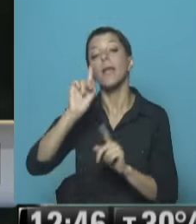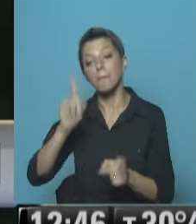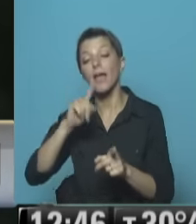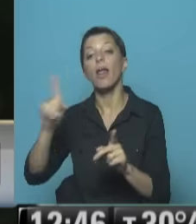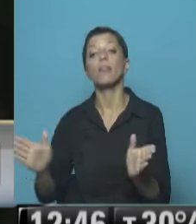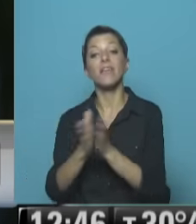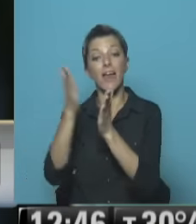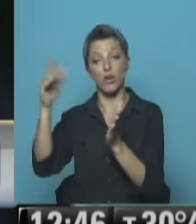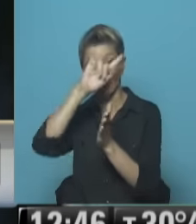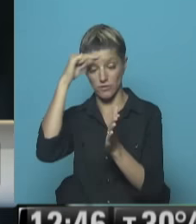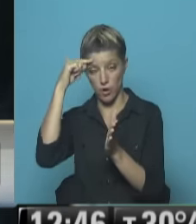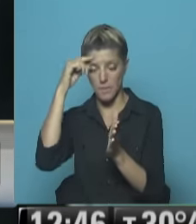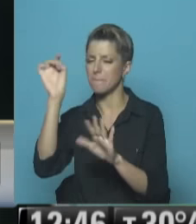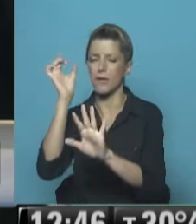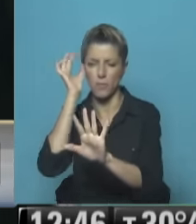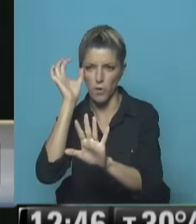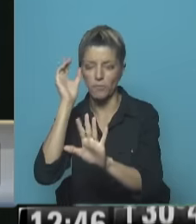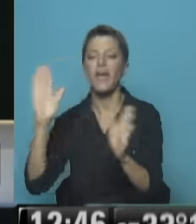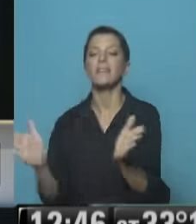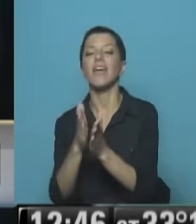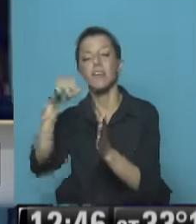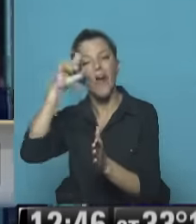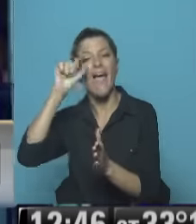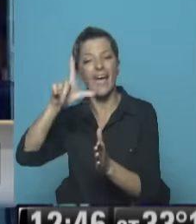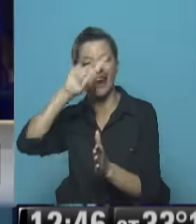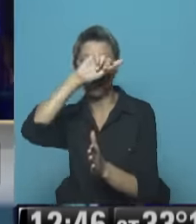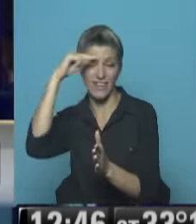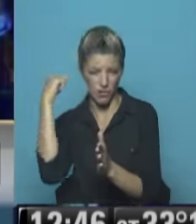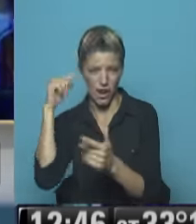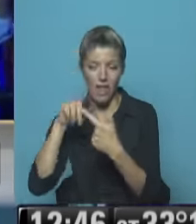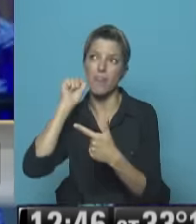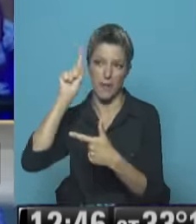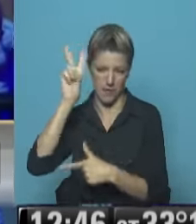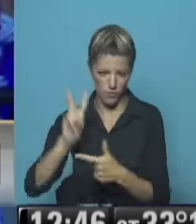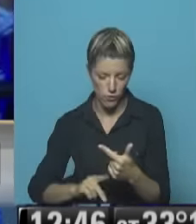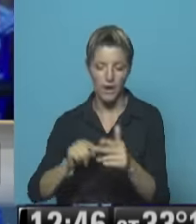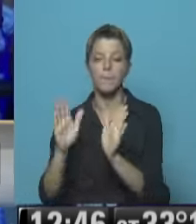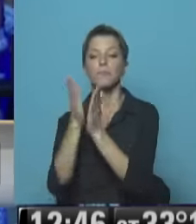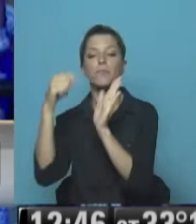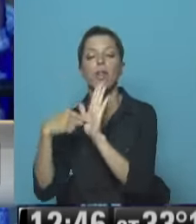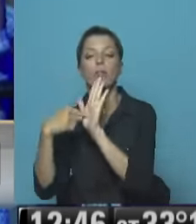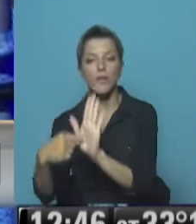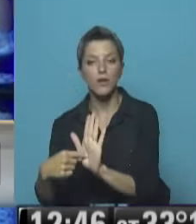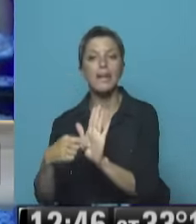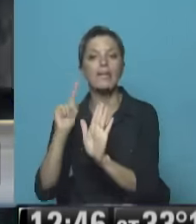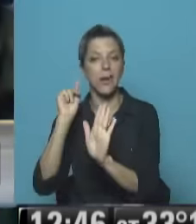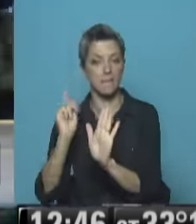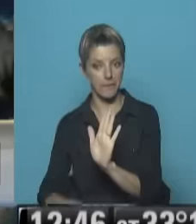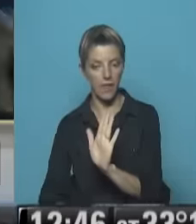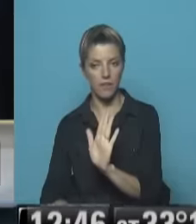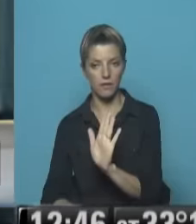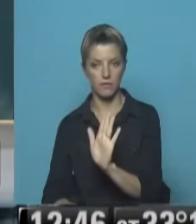Perdón Del diario El Nacional La Nación De Venezuela Que prácticamente Conmina a la